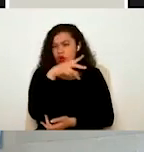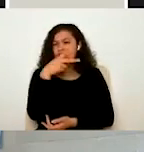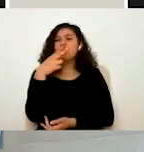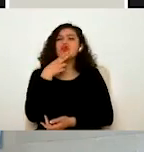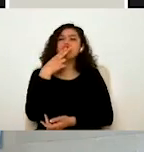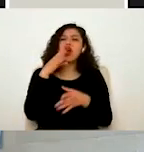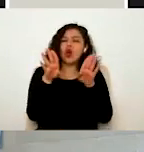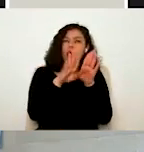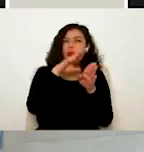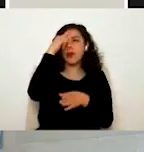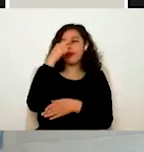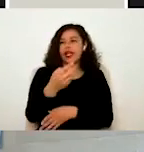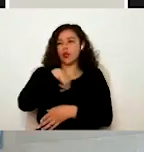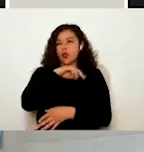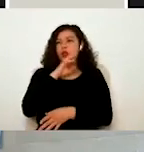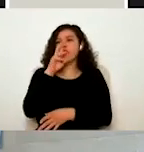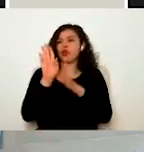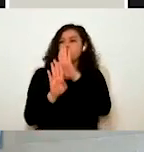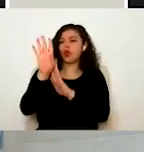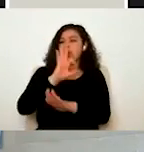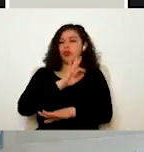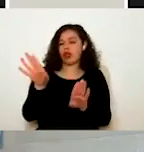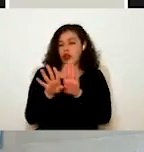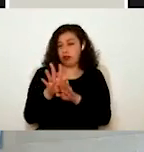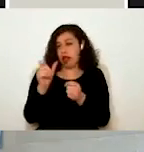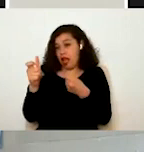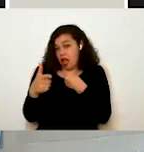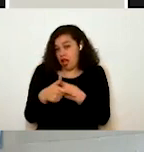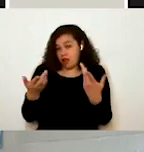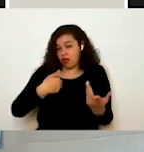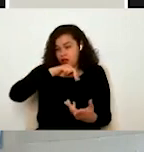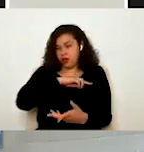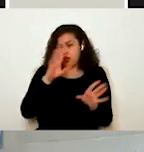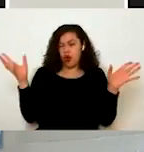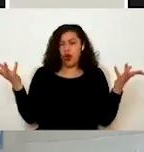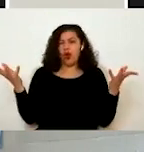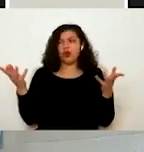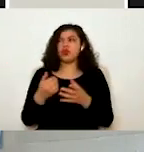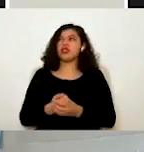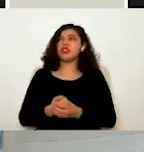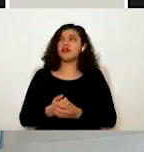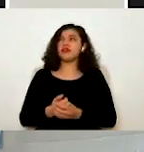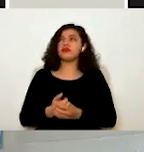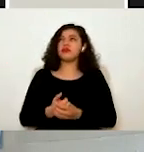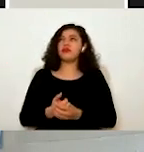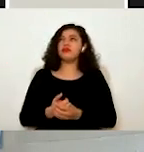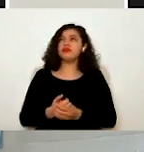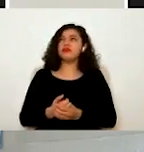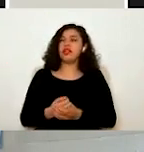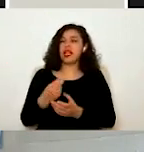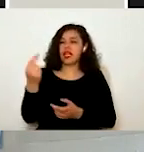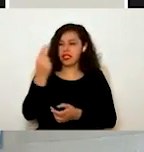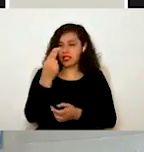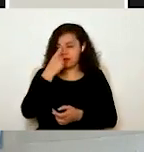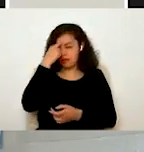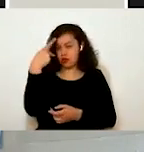dan y cómo se podría mejorar. Entonces, si eso es algo que notamos nosotros que, bueno, es algo que se necesita para que